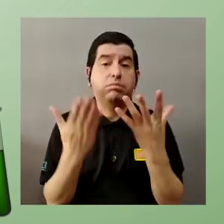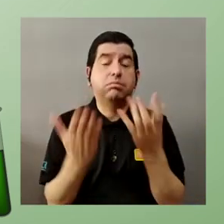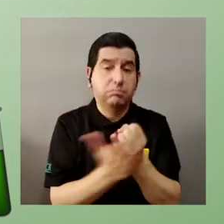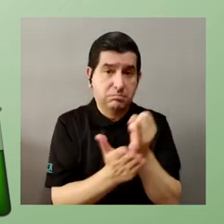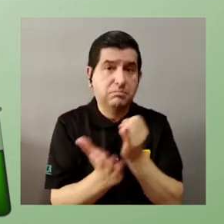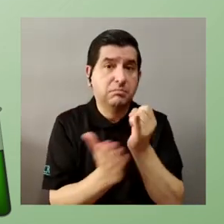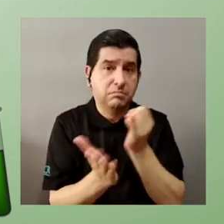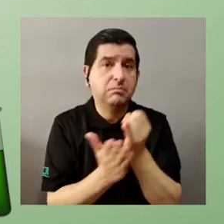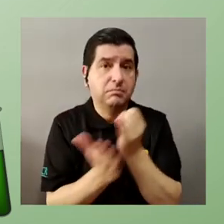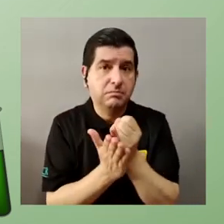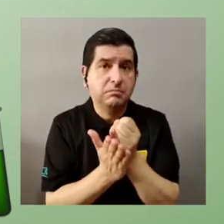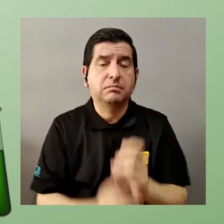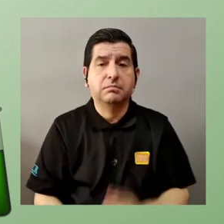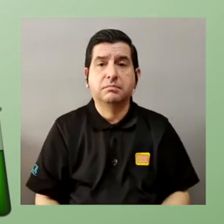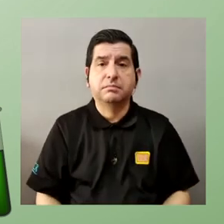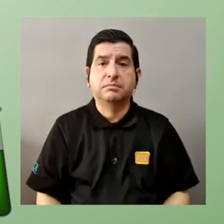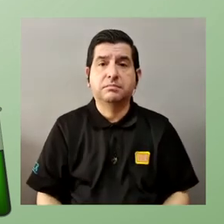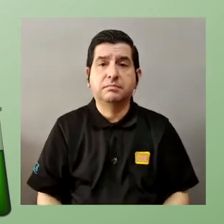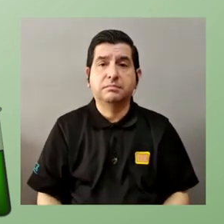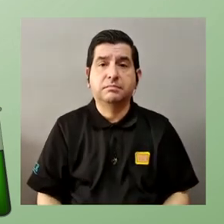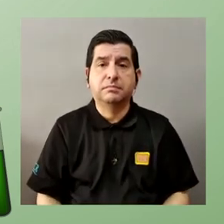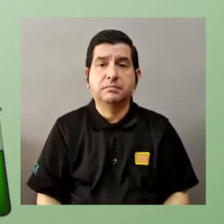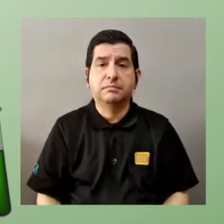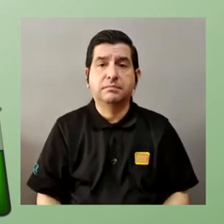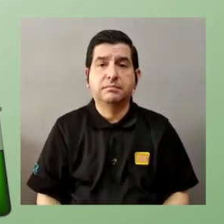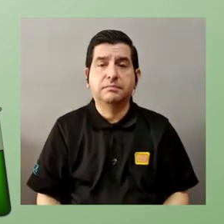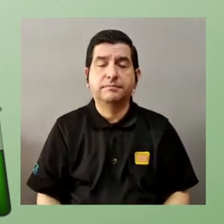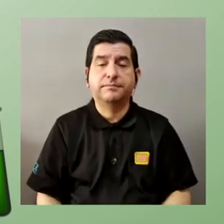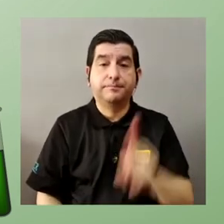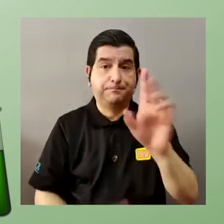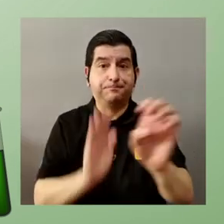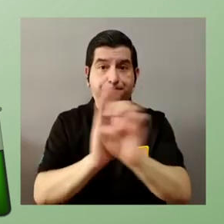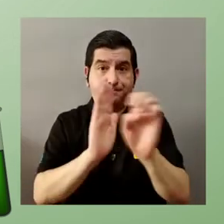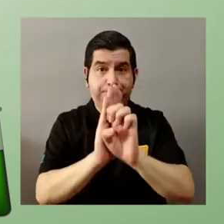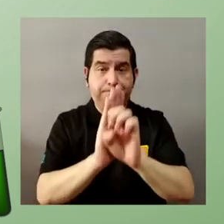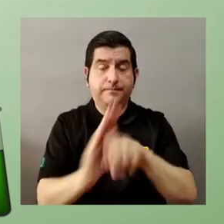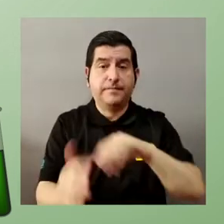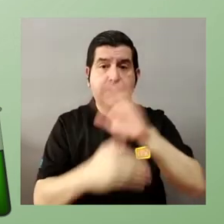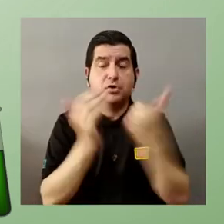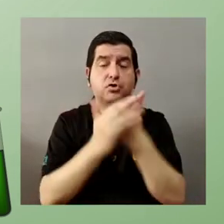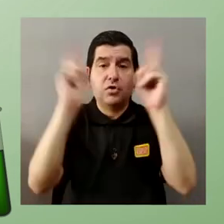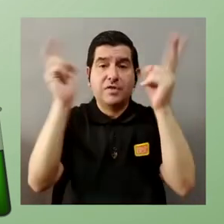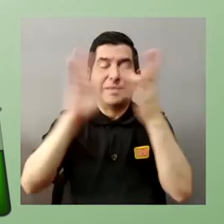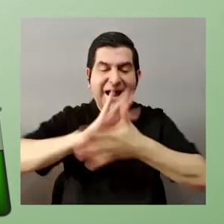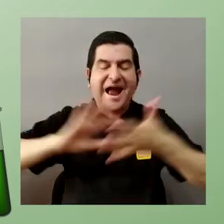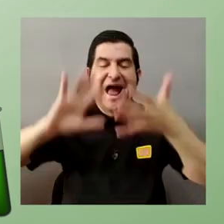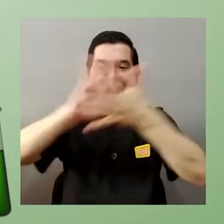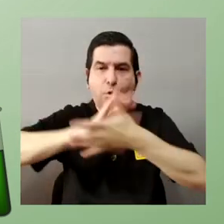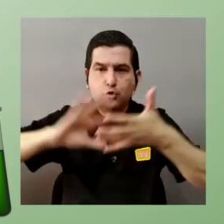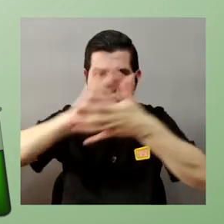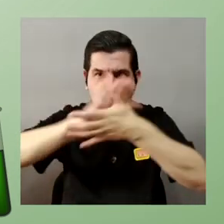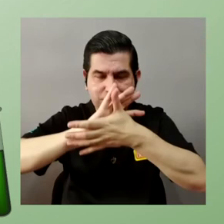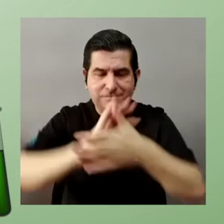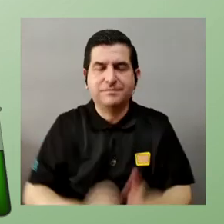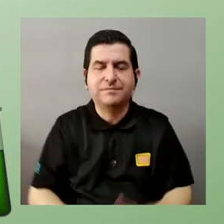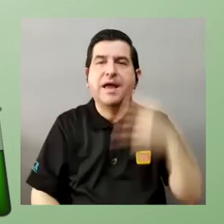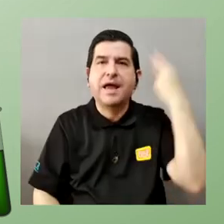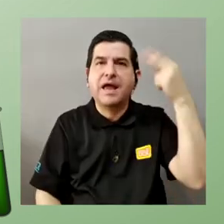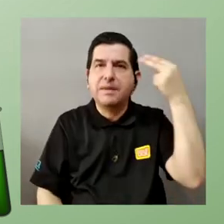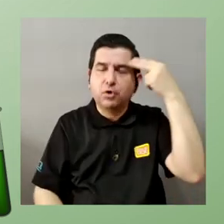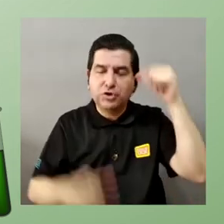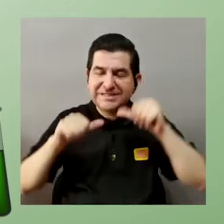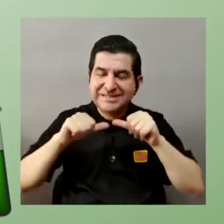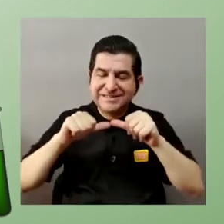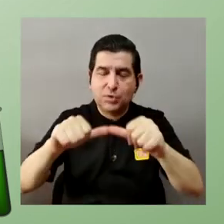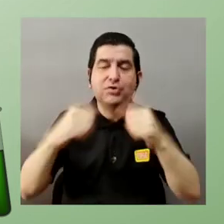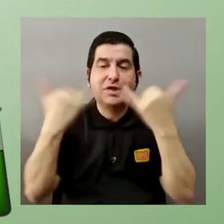muchísima investigación para para poner un ejemplo todo el tema de caos todo el tema de